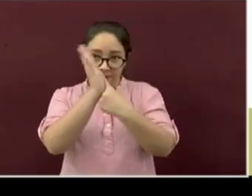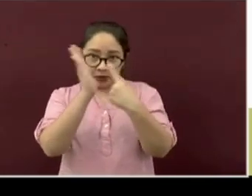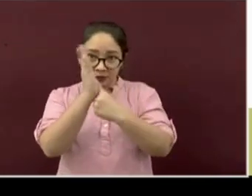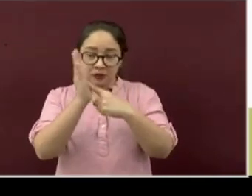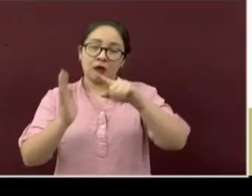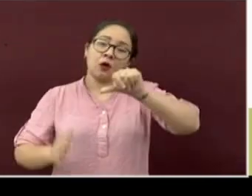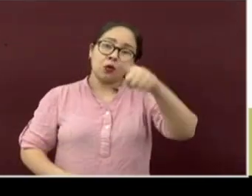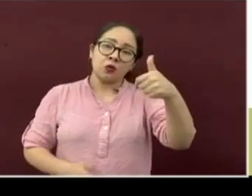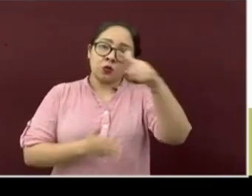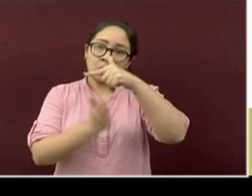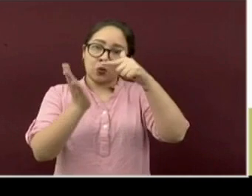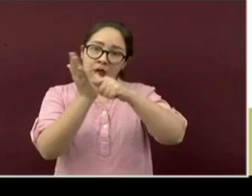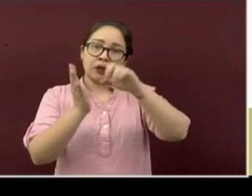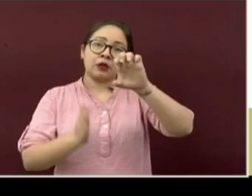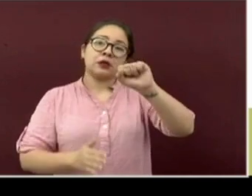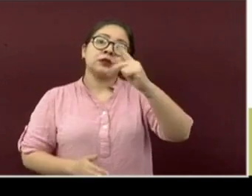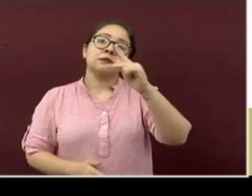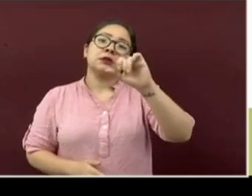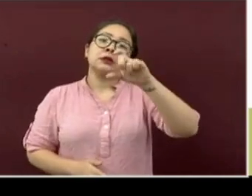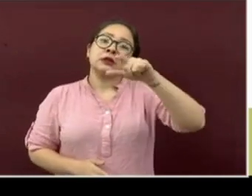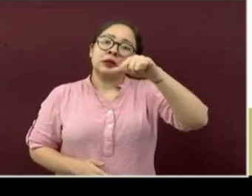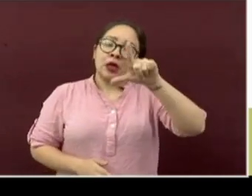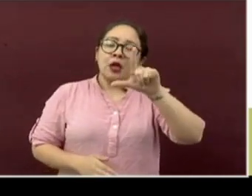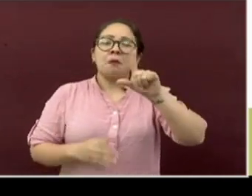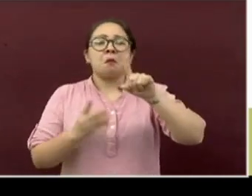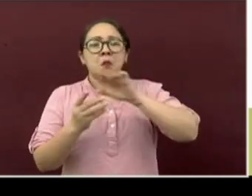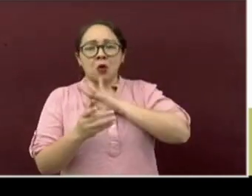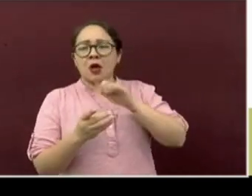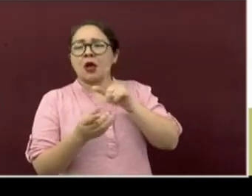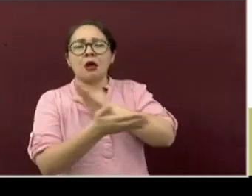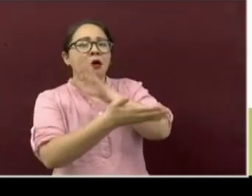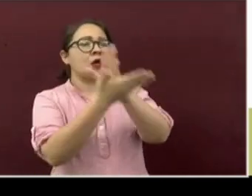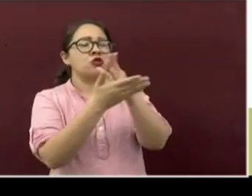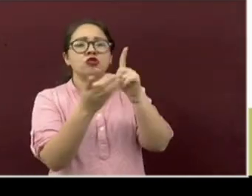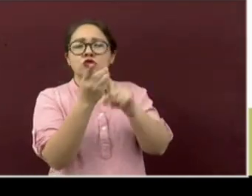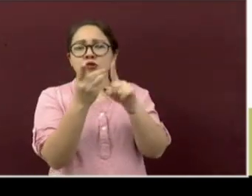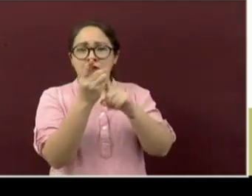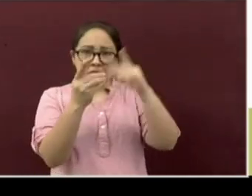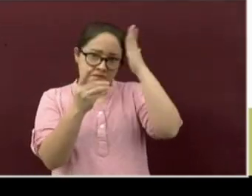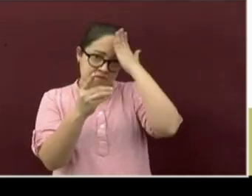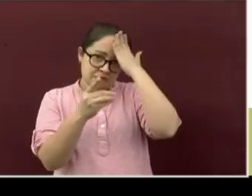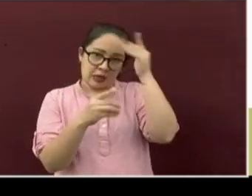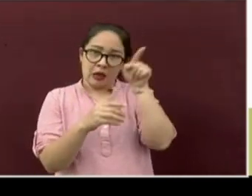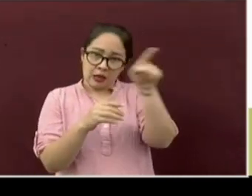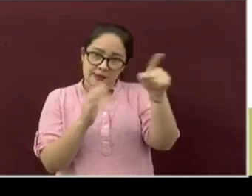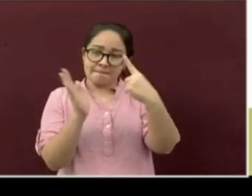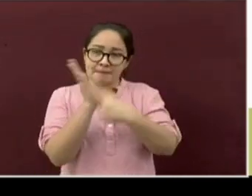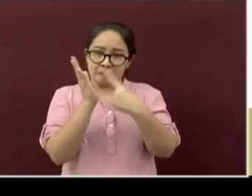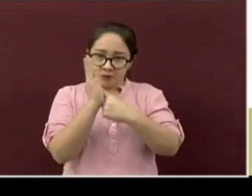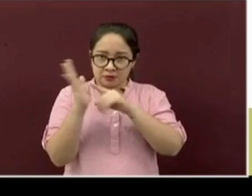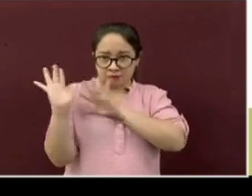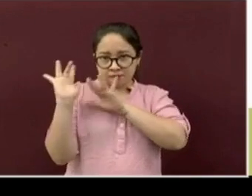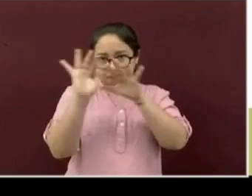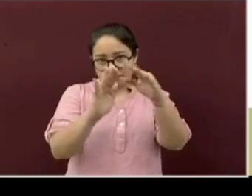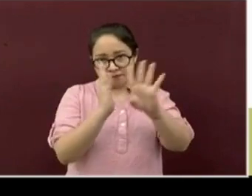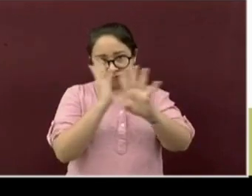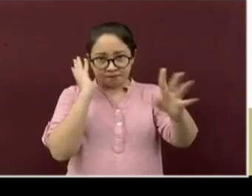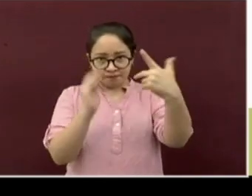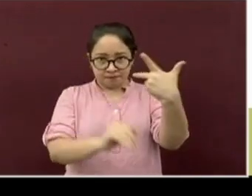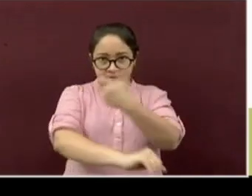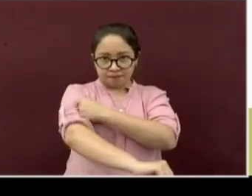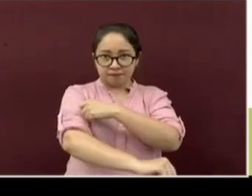Espinal podrán acudir a la macro sede que estará ubicada en Papantla. El jueves 27